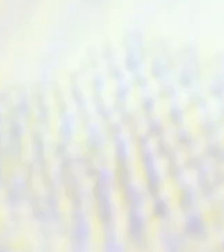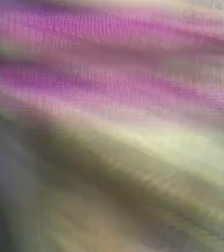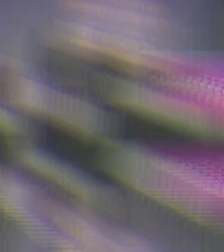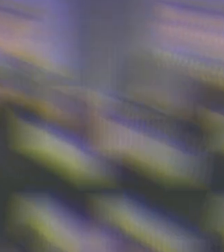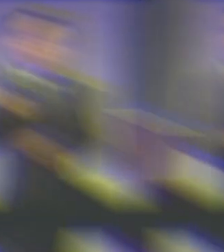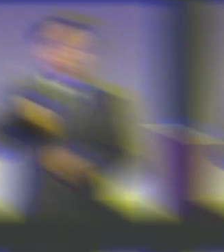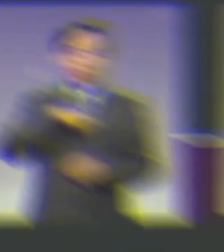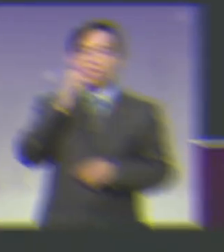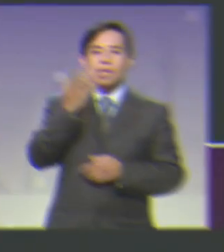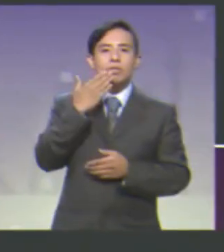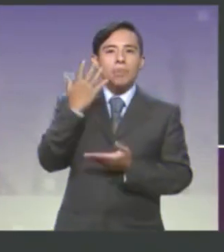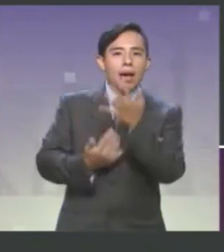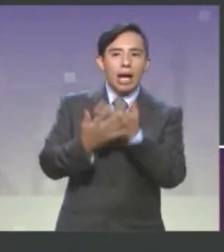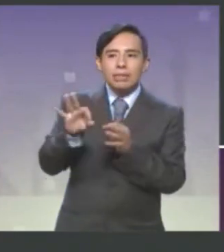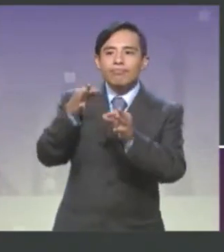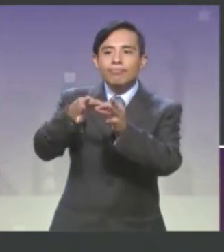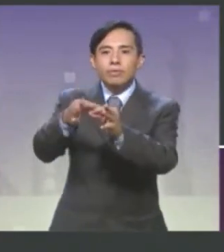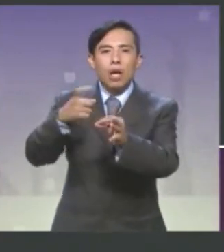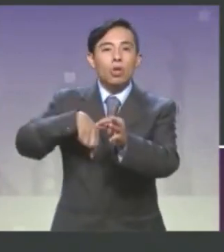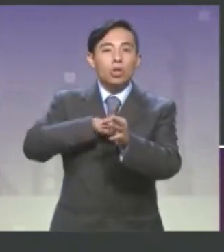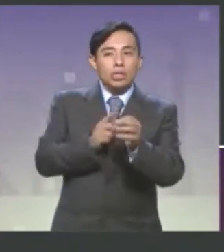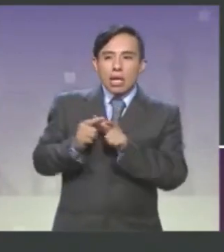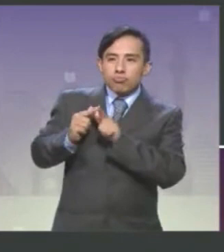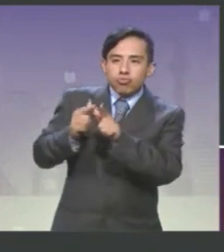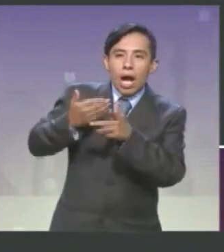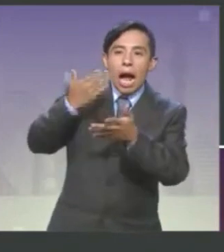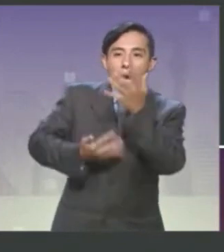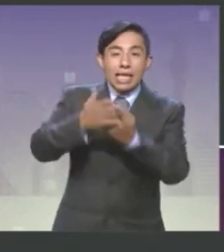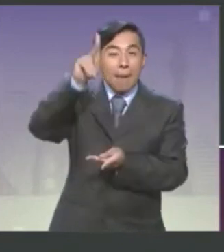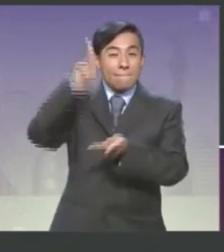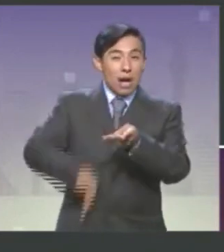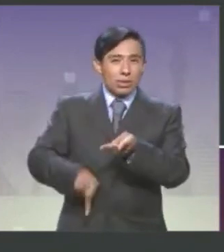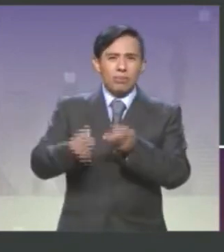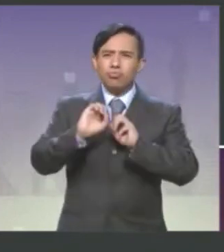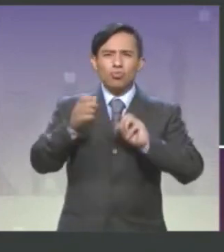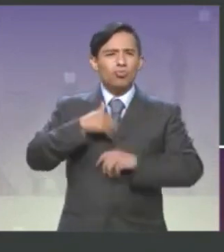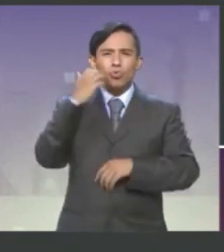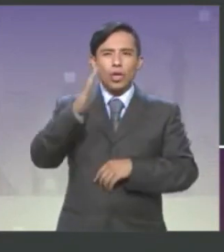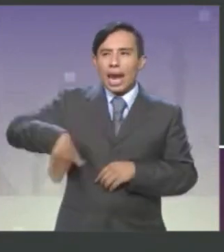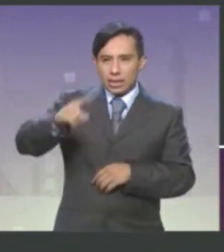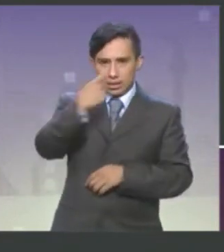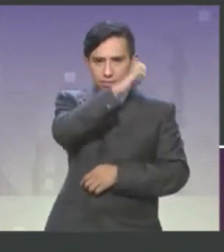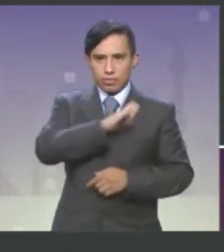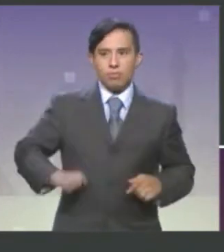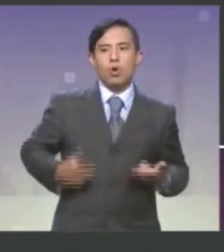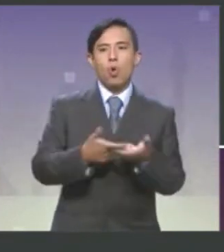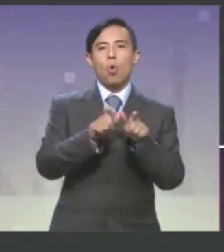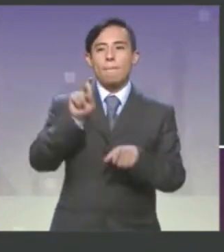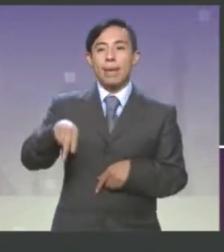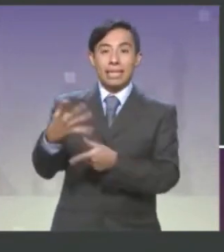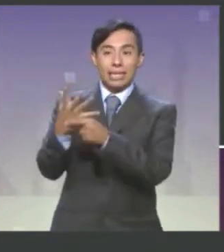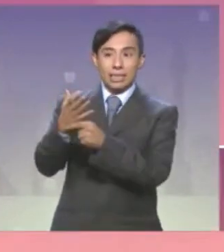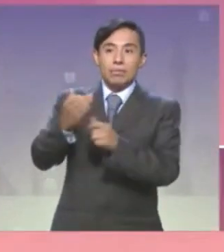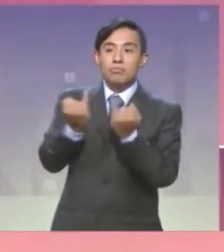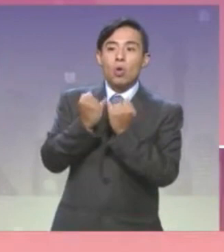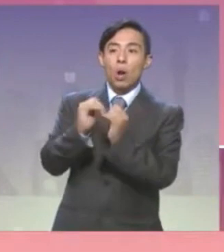cuestionamientos que han hecho. No queremos dejar las cosas inconclusas. Mencionarle a la candidata del PAN de que cómo es posible que venga a hablar de obras